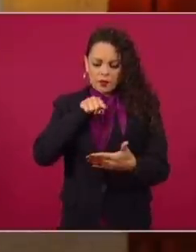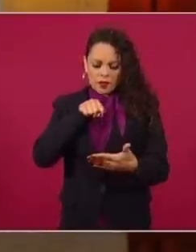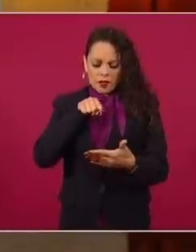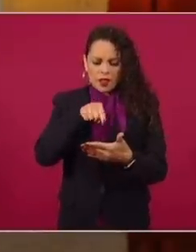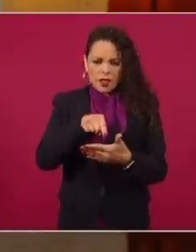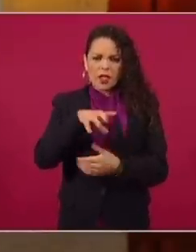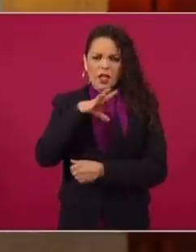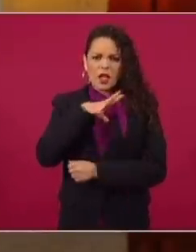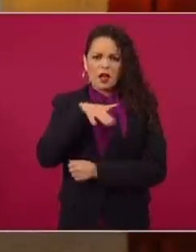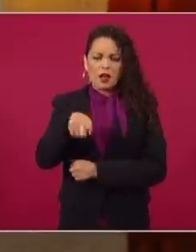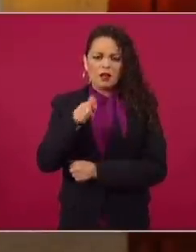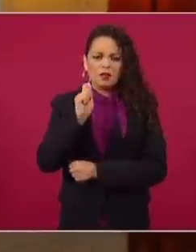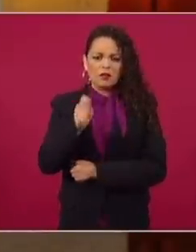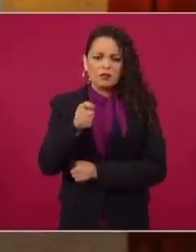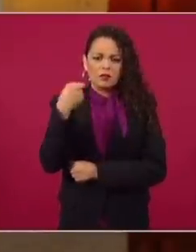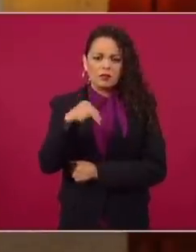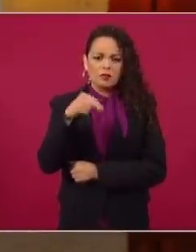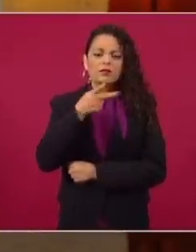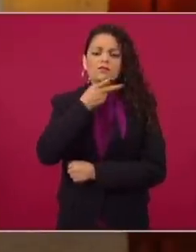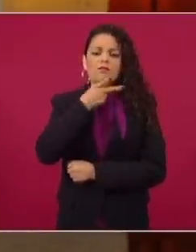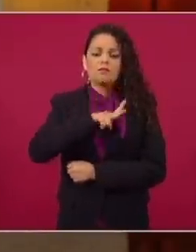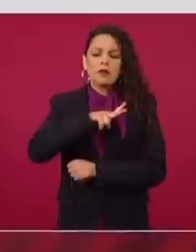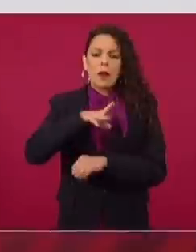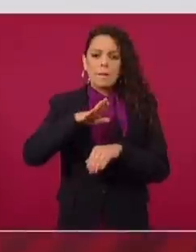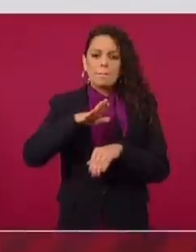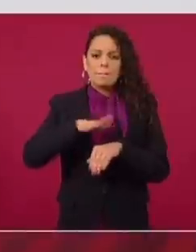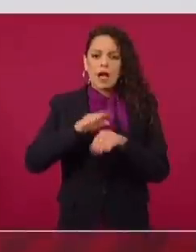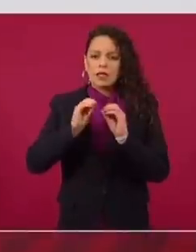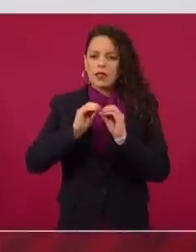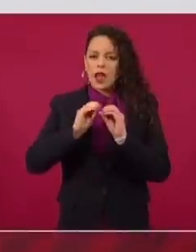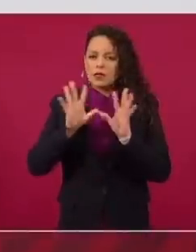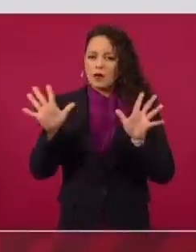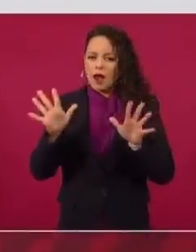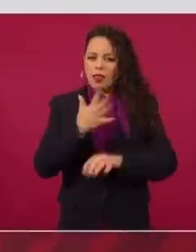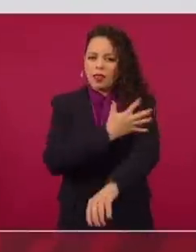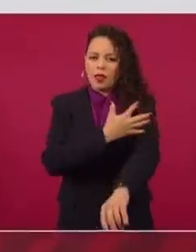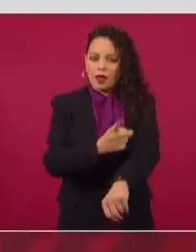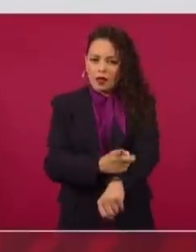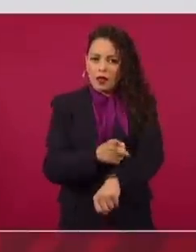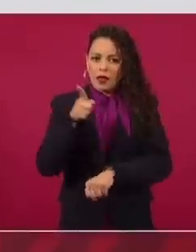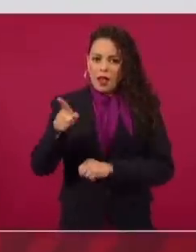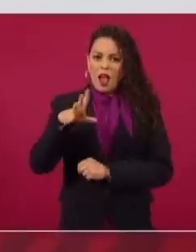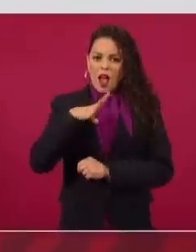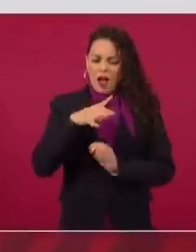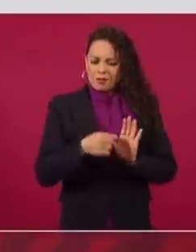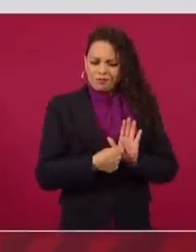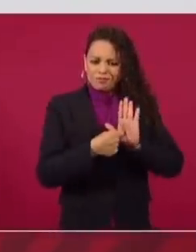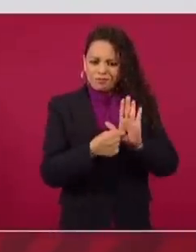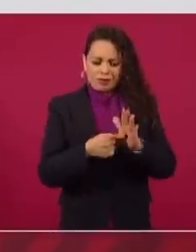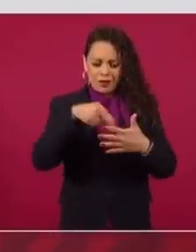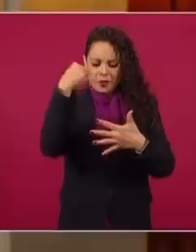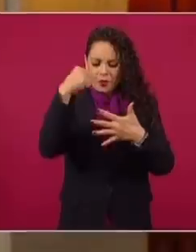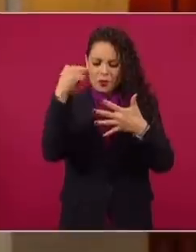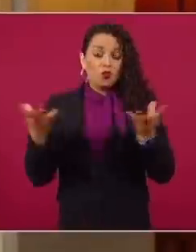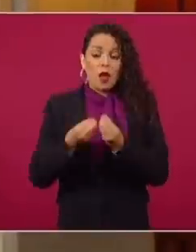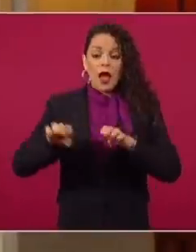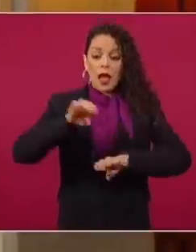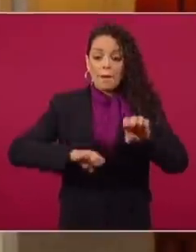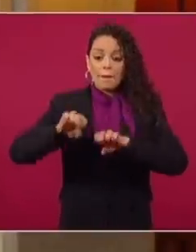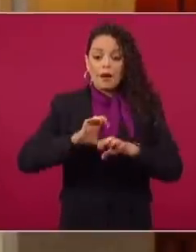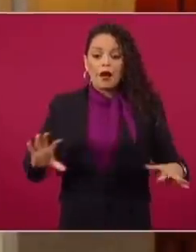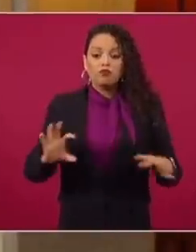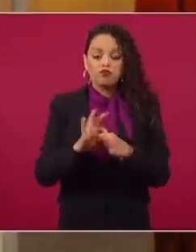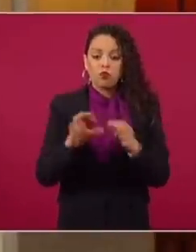denominado Pemex Más Transparente en el que se publican las empresas que trabajan para Pemex, todas,